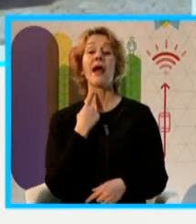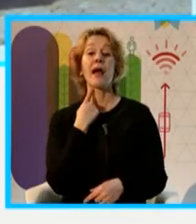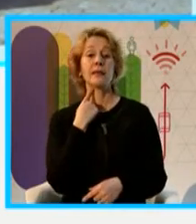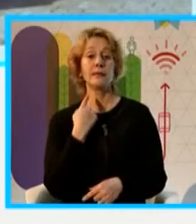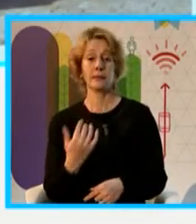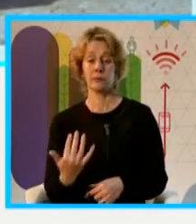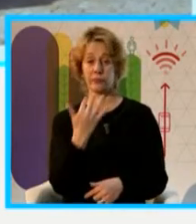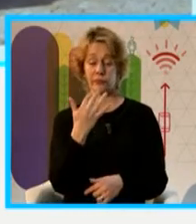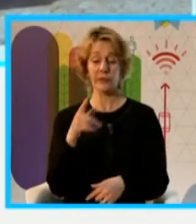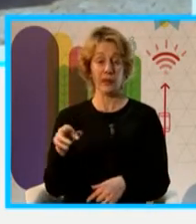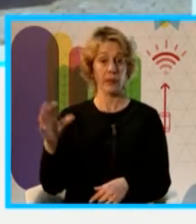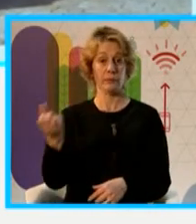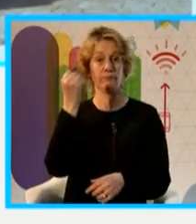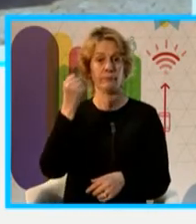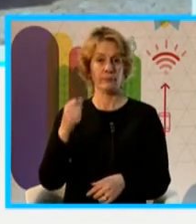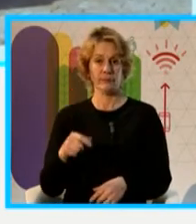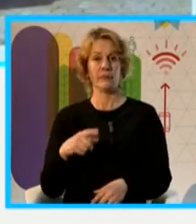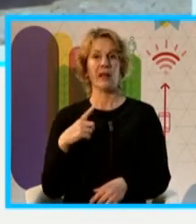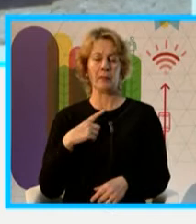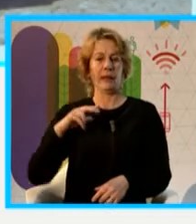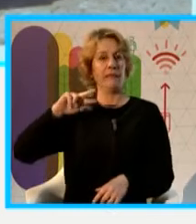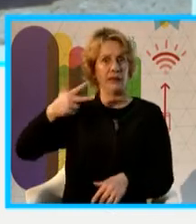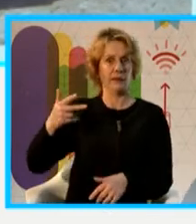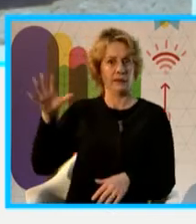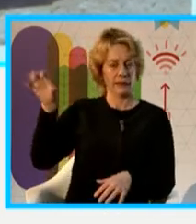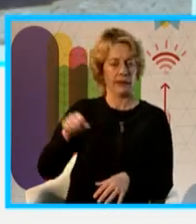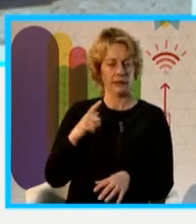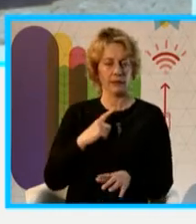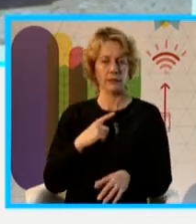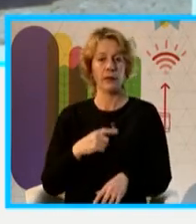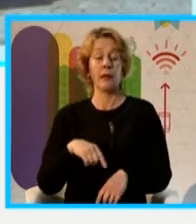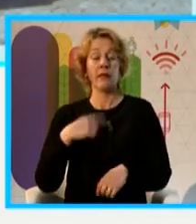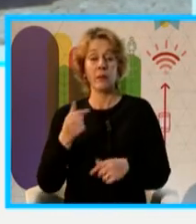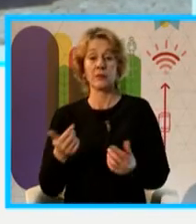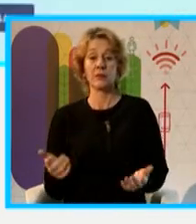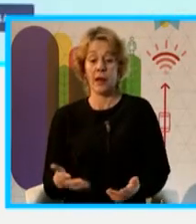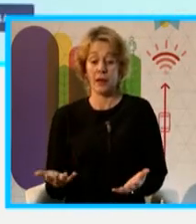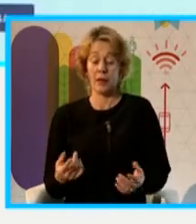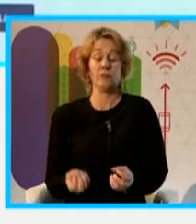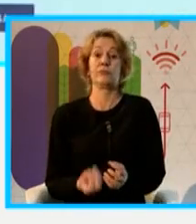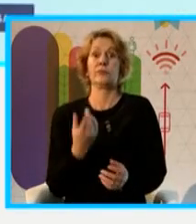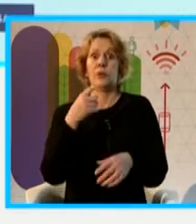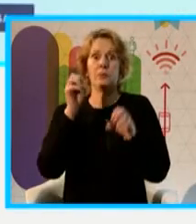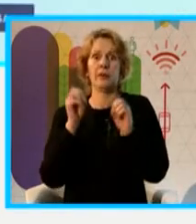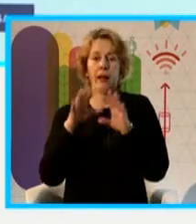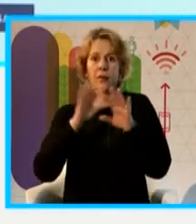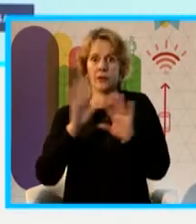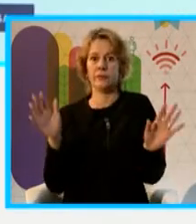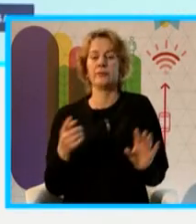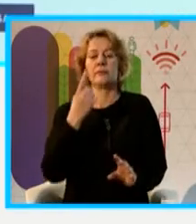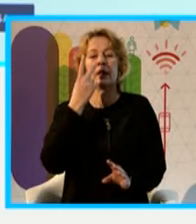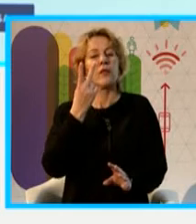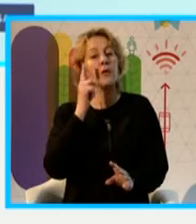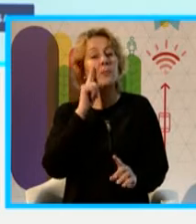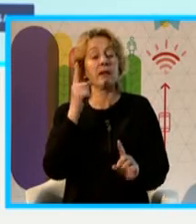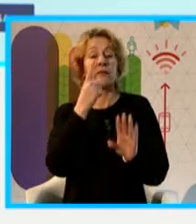ahí sucedió el milagro, el milagro por el cual yo estoy aquí. En el año 2016,